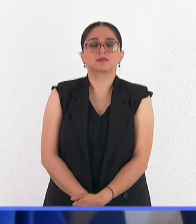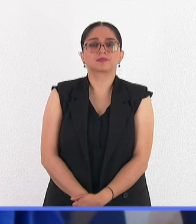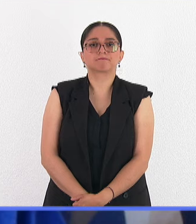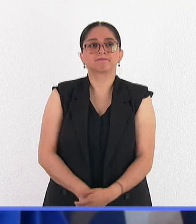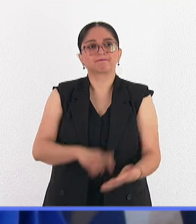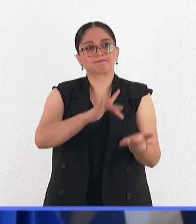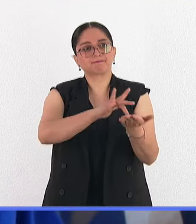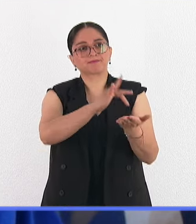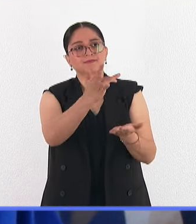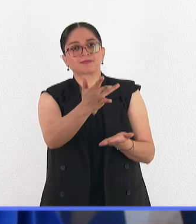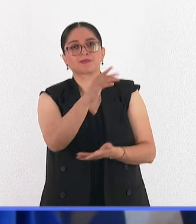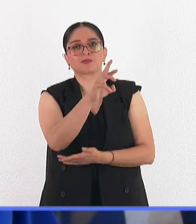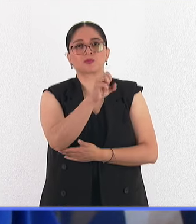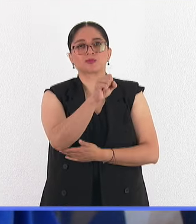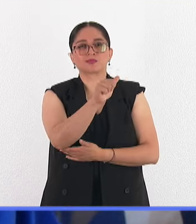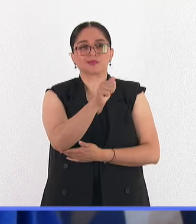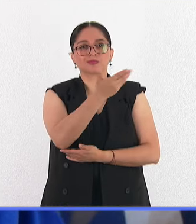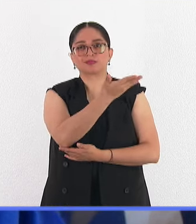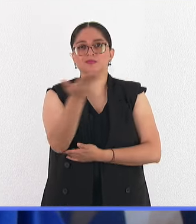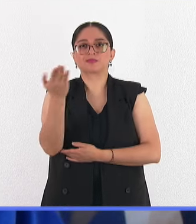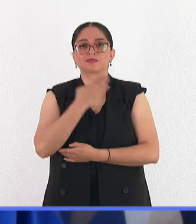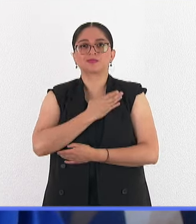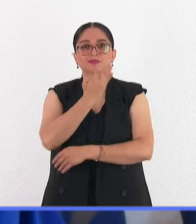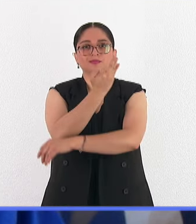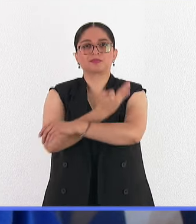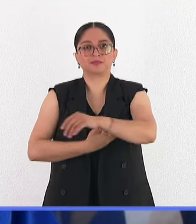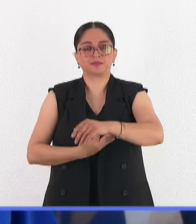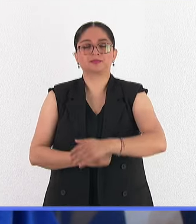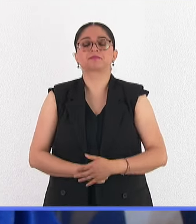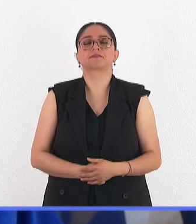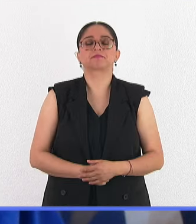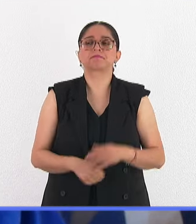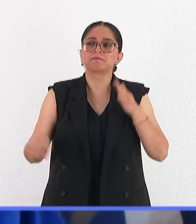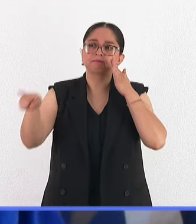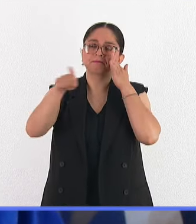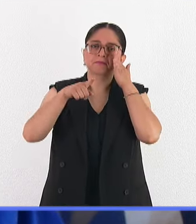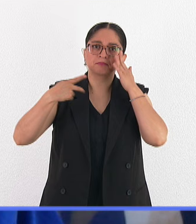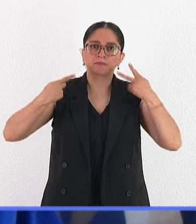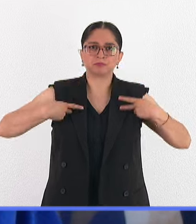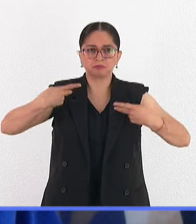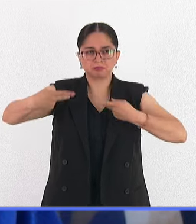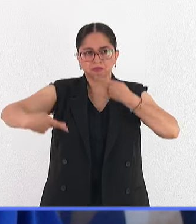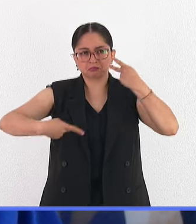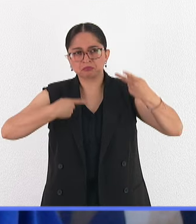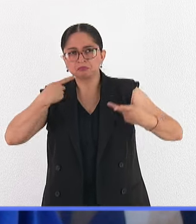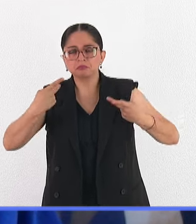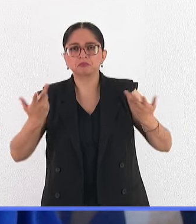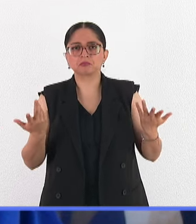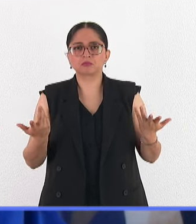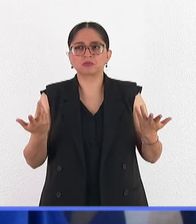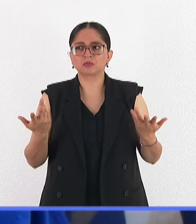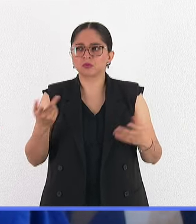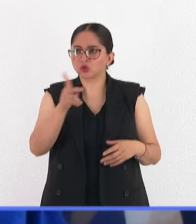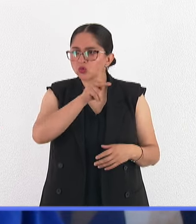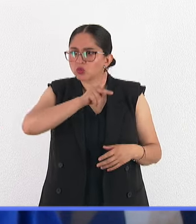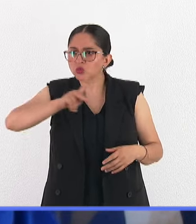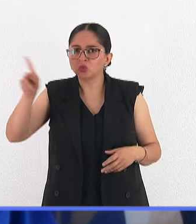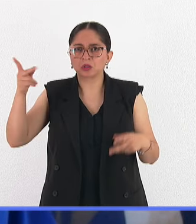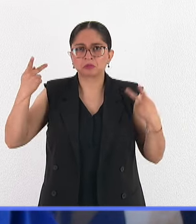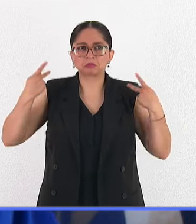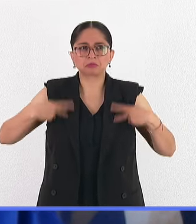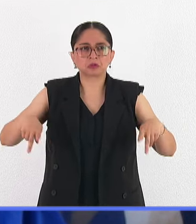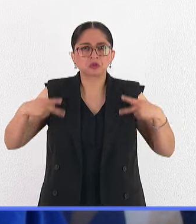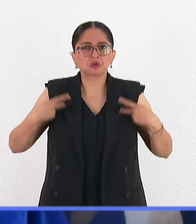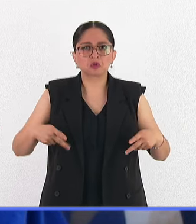Gracias, Rosa. Muy buenas tardes. Nuestro público nos pregunta, ¿por qué no a todas las personas